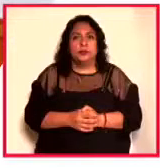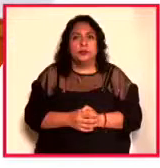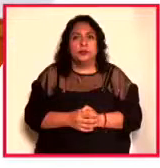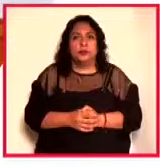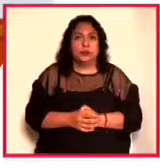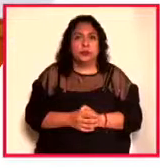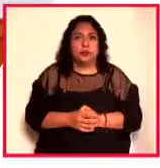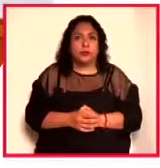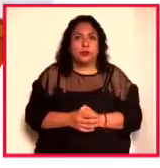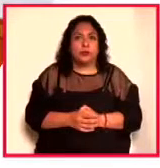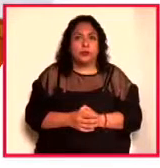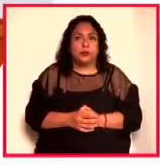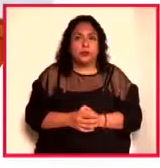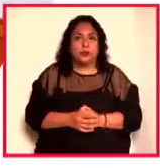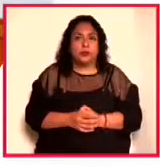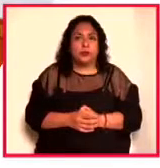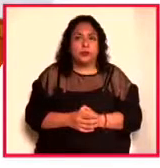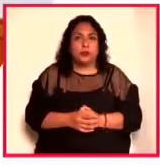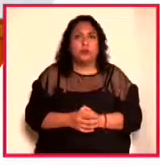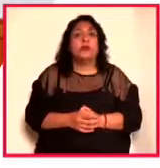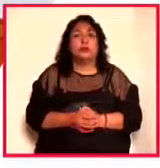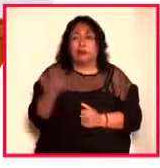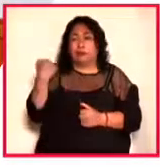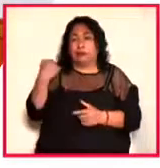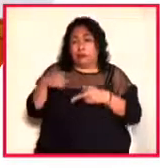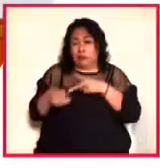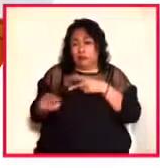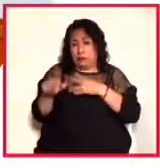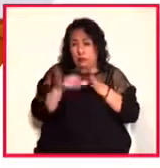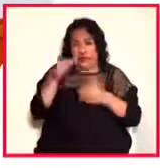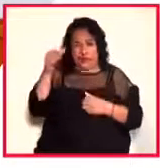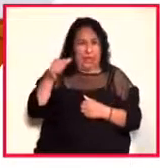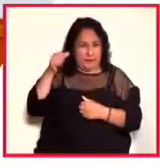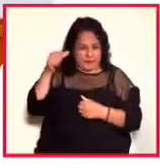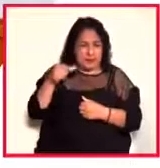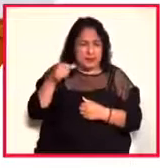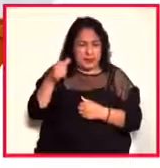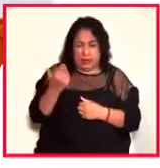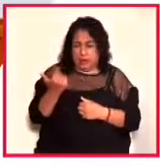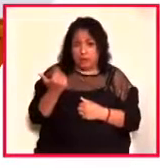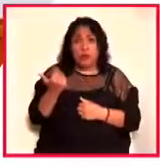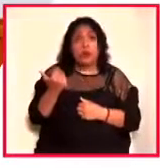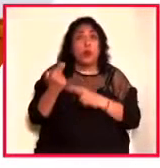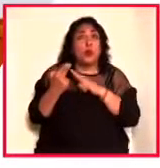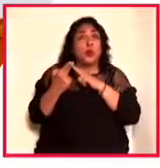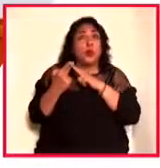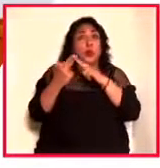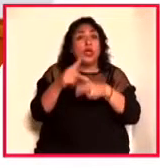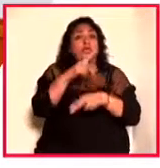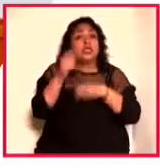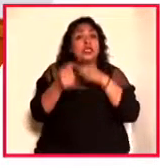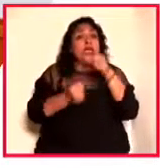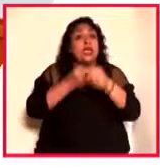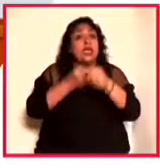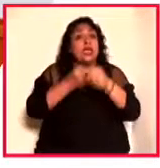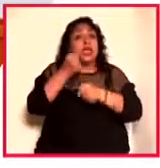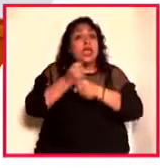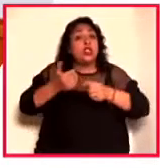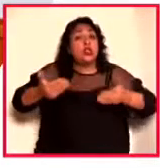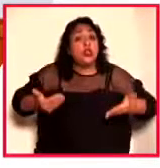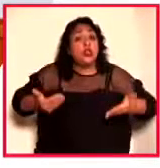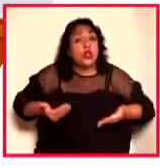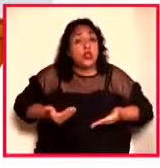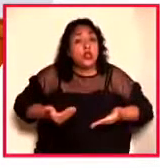A principios de este mes de abril, se cumplieron 100 años del nacimiento de un gran mexicano,